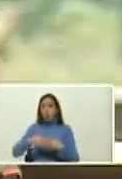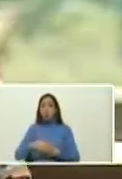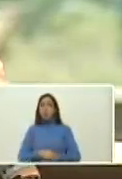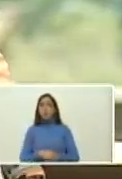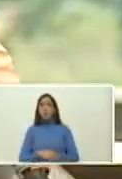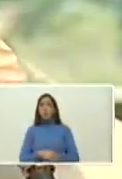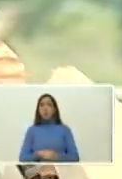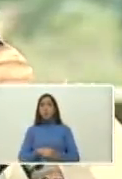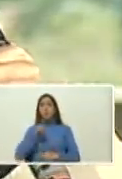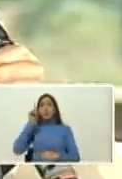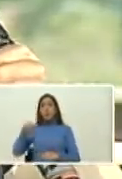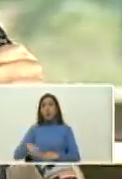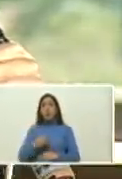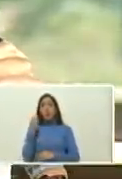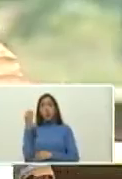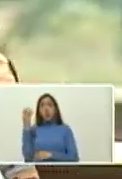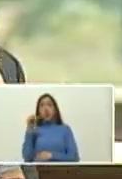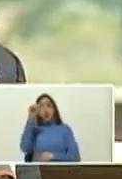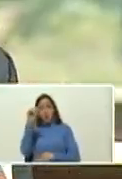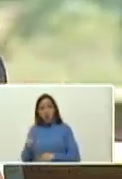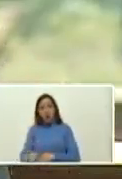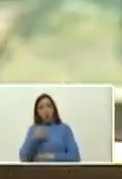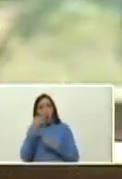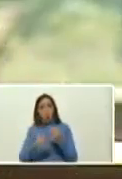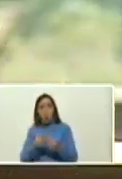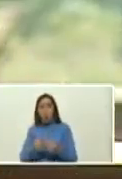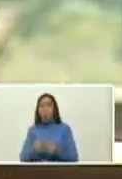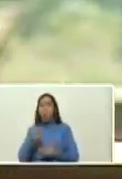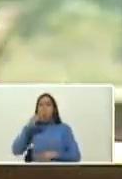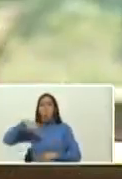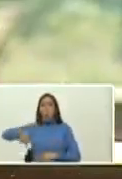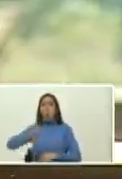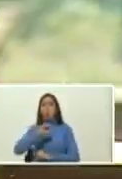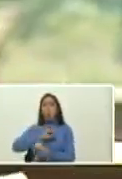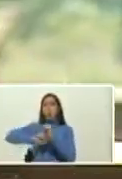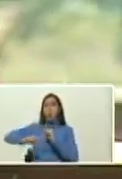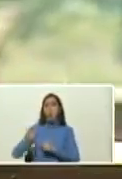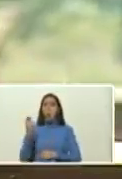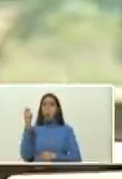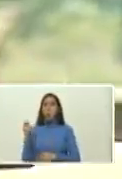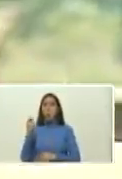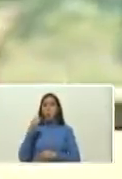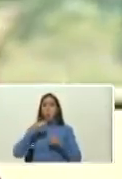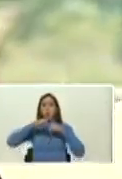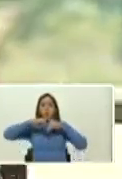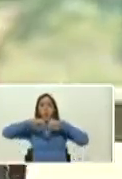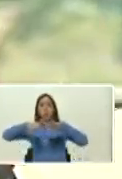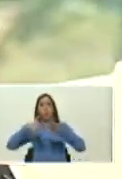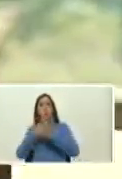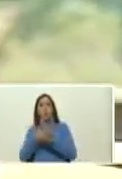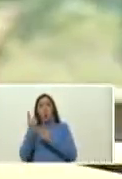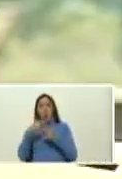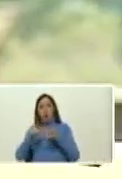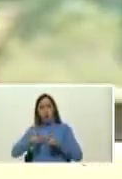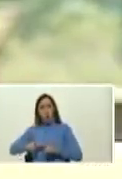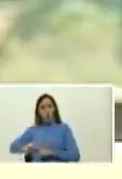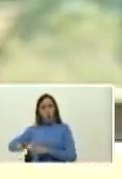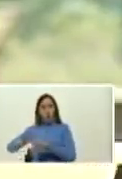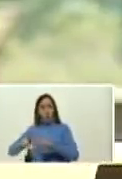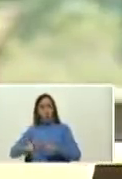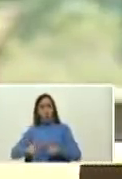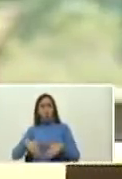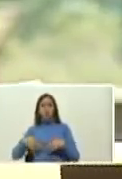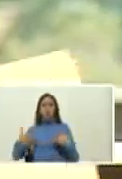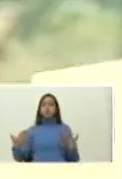bienal del sur en su cuarta edición con el lema pueblos en resistencia que se ha desplegado además por distintos espacios no solamente allí